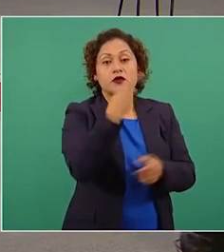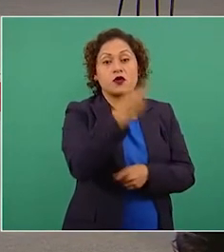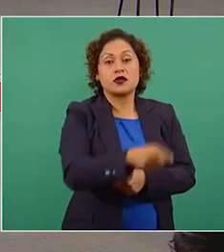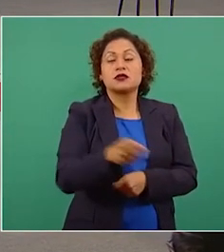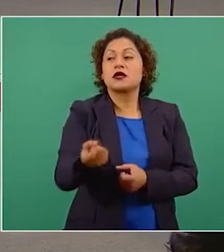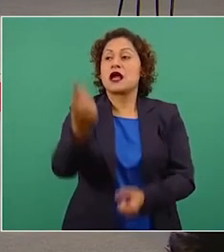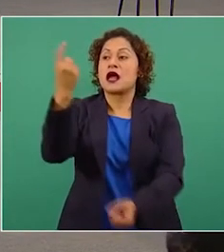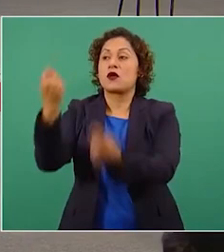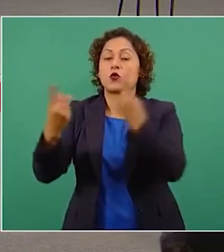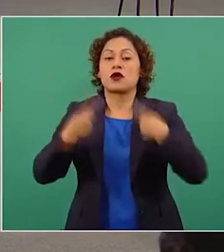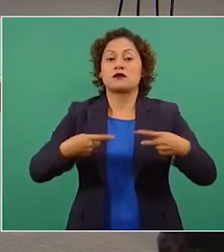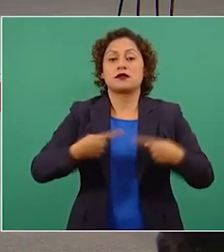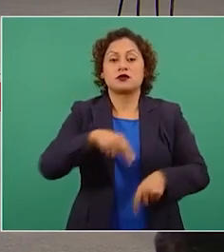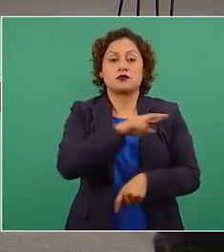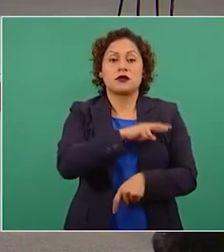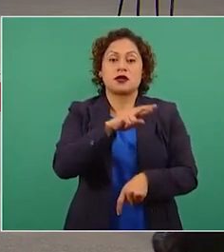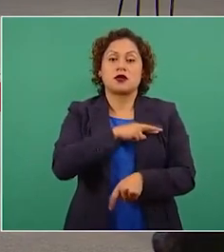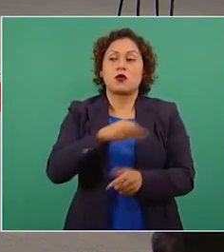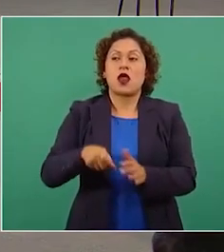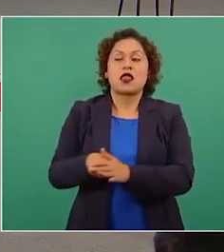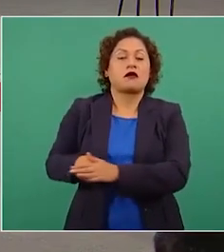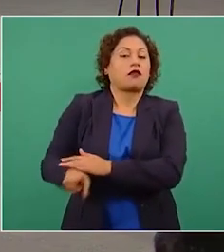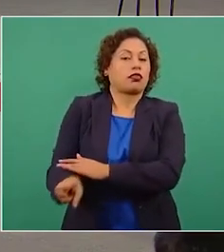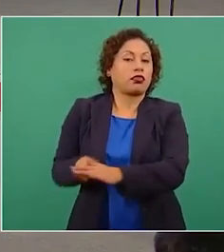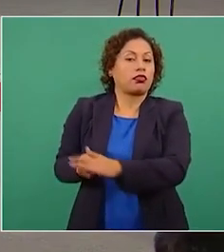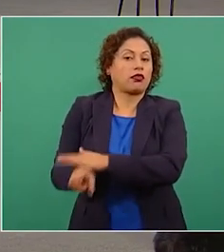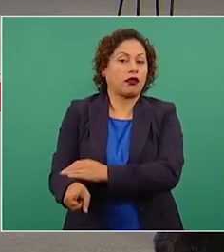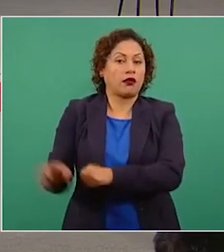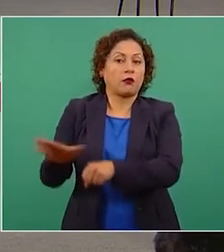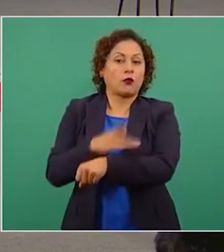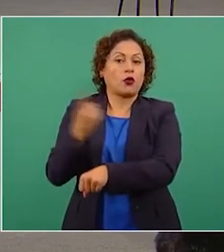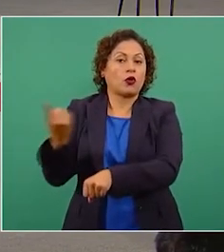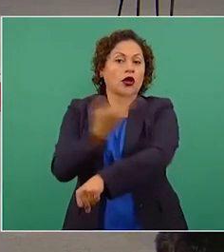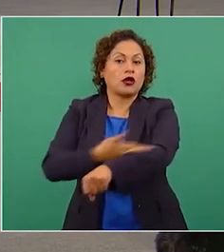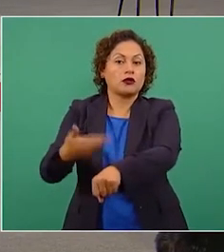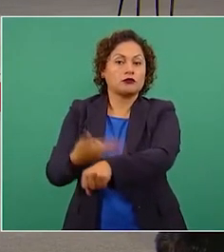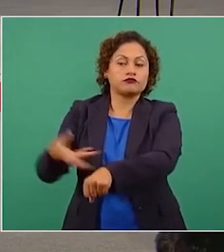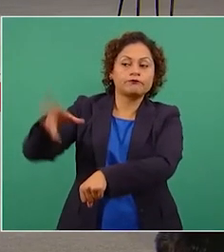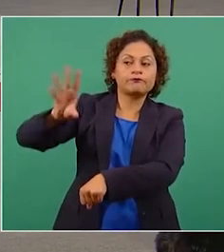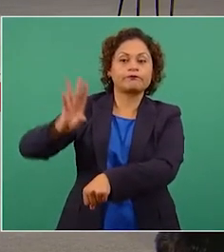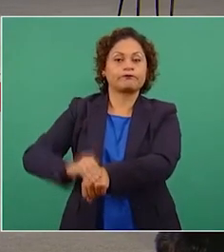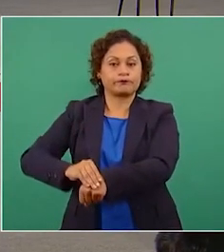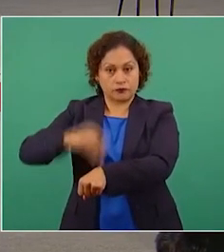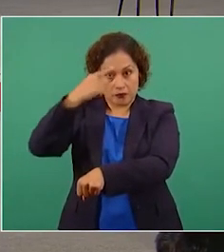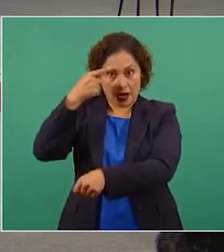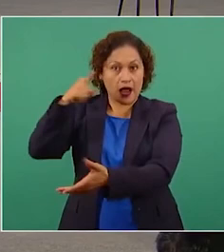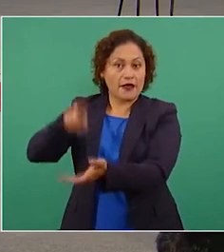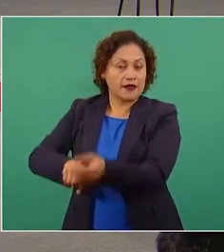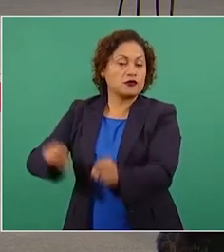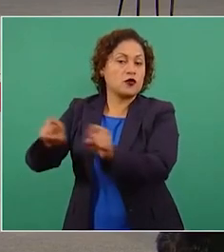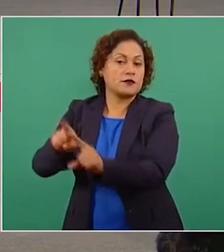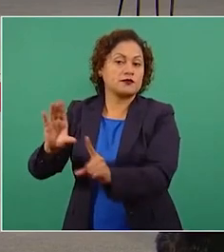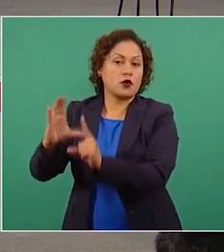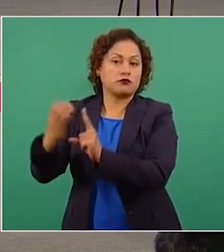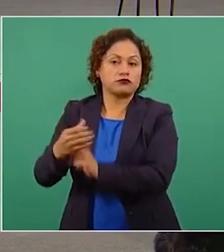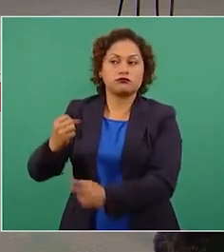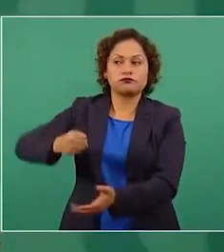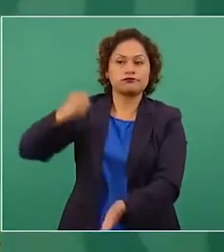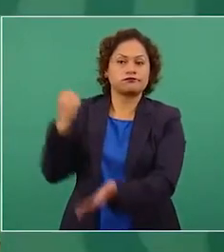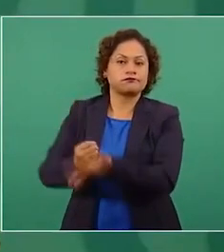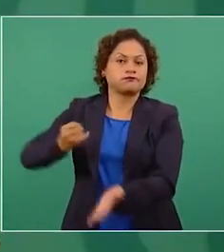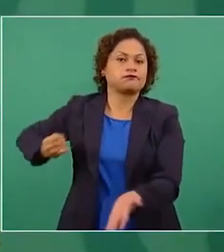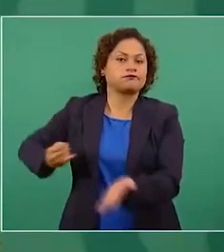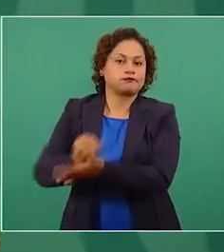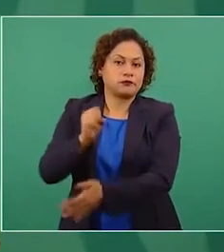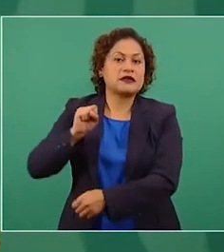particulares por tramitar las solicitudes de permiso al pleno del órgano regulador para su aprobación y